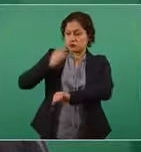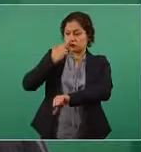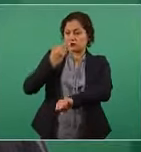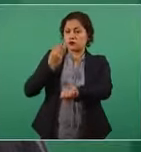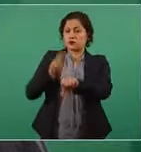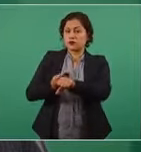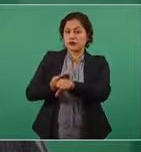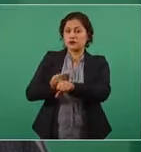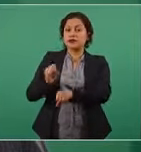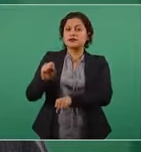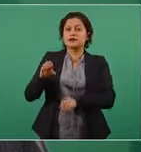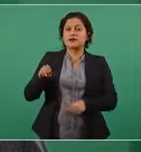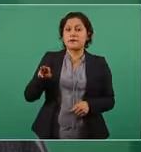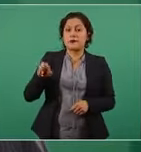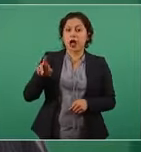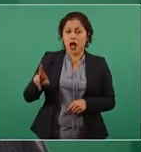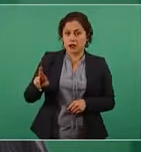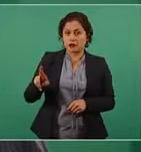Secretaría de Marina.